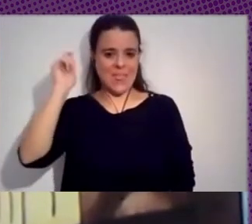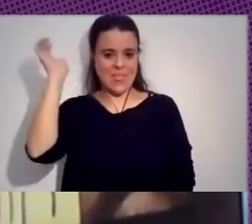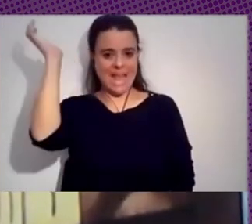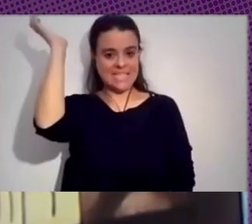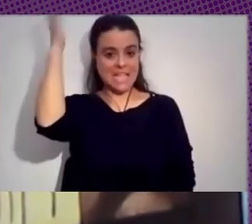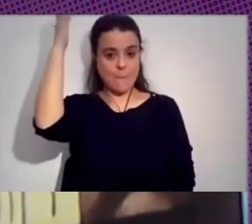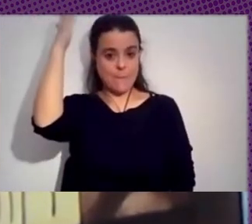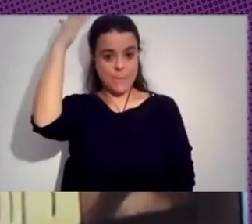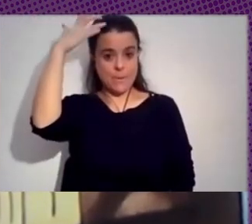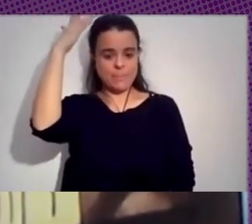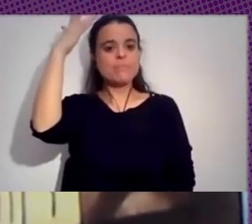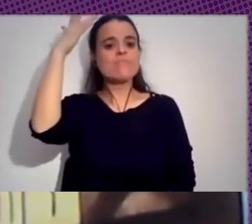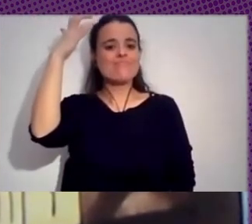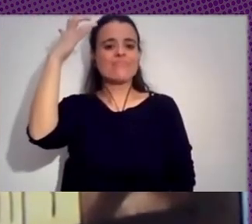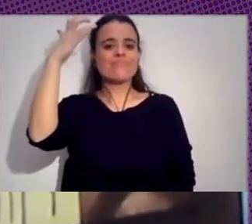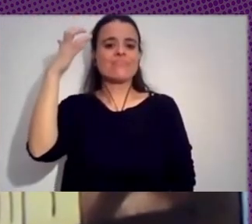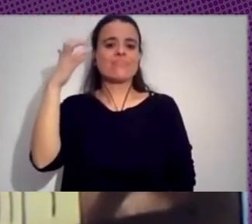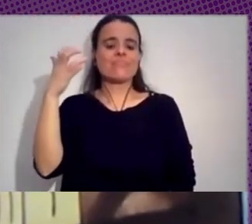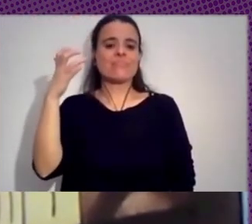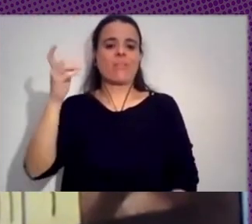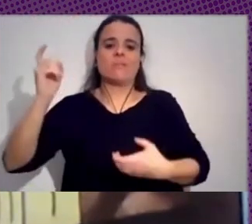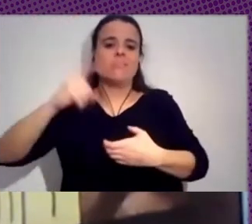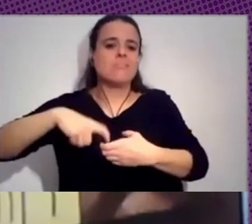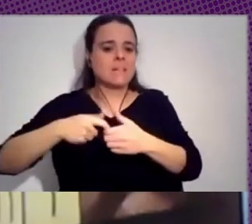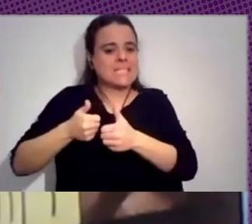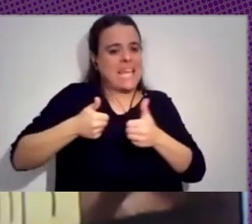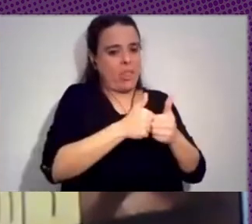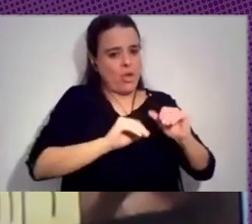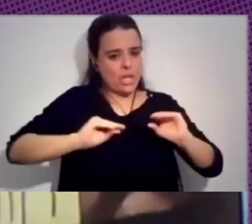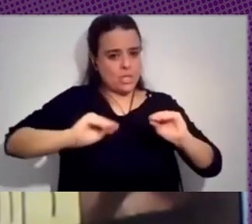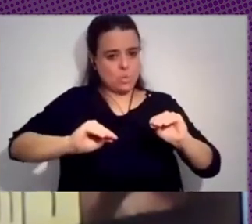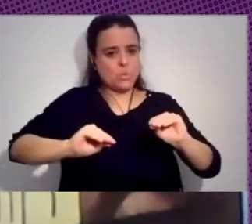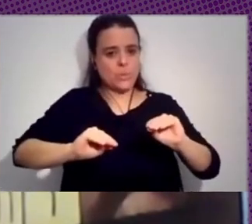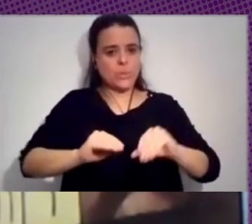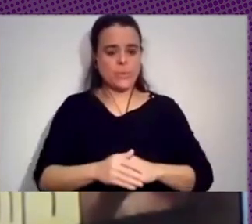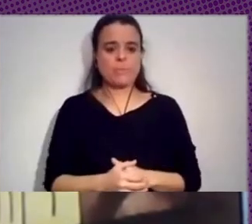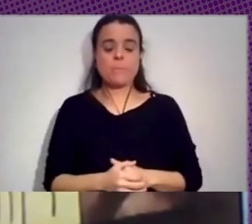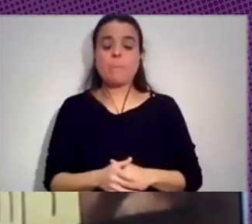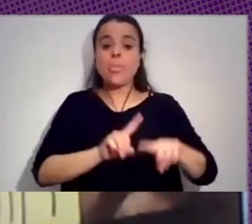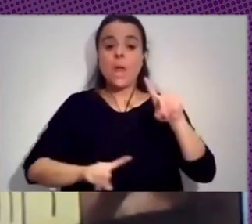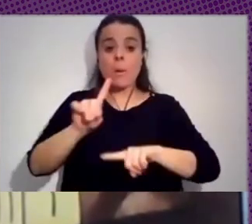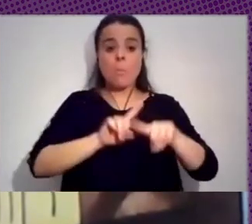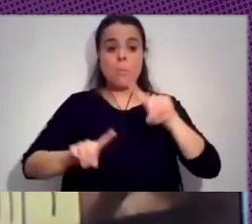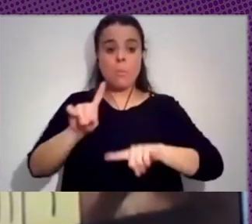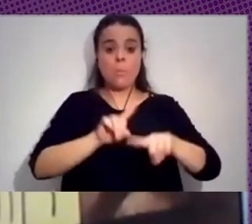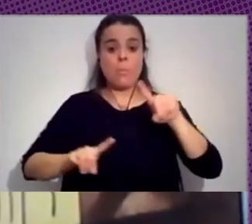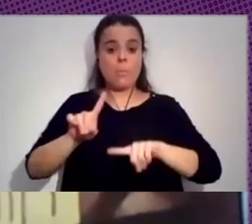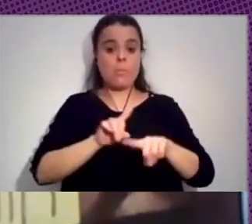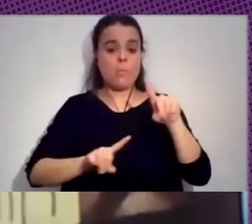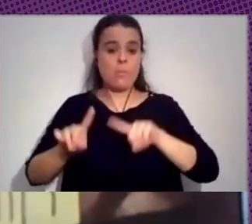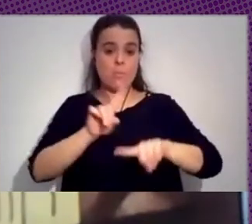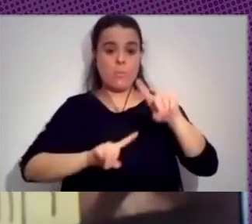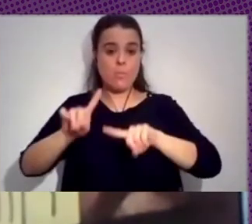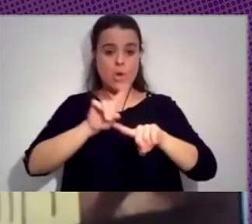sus acólitos y sus partidarios y sus seguidores, digamos. Entonces el problema estaba puesto en la